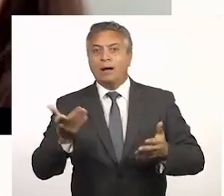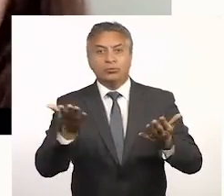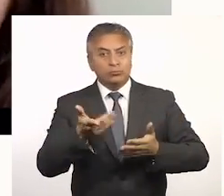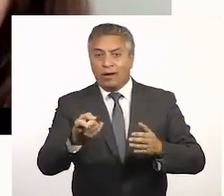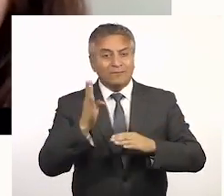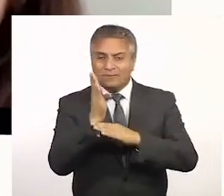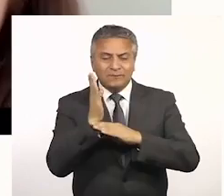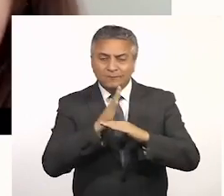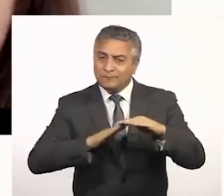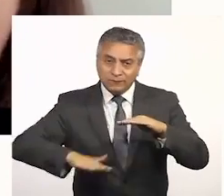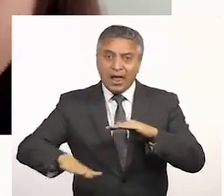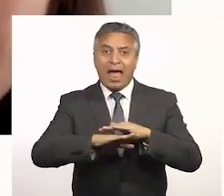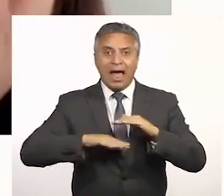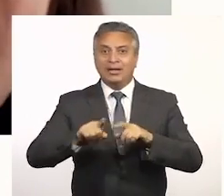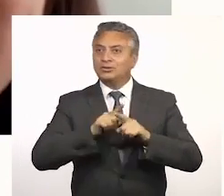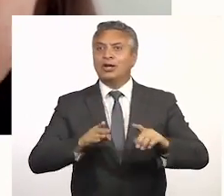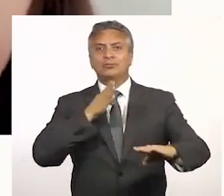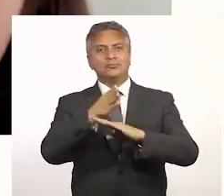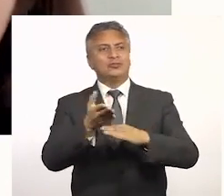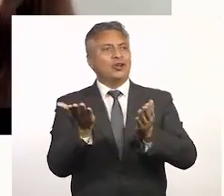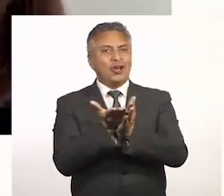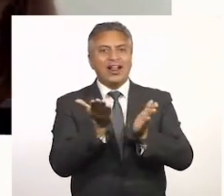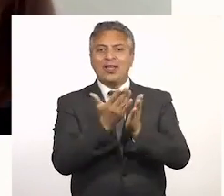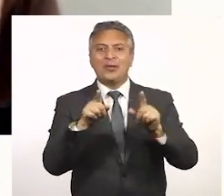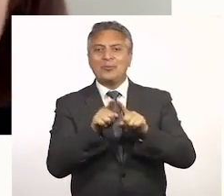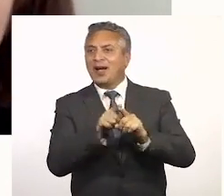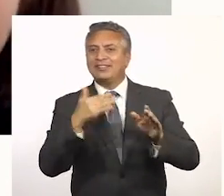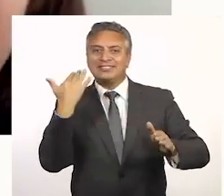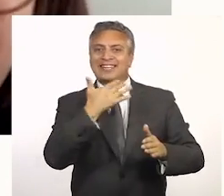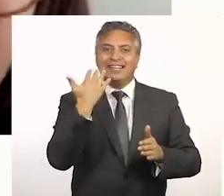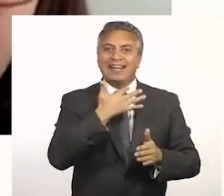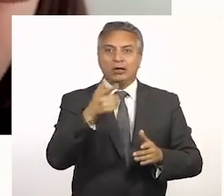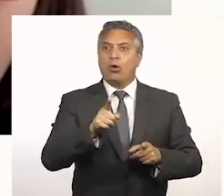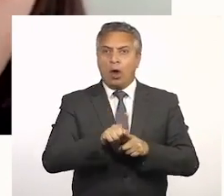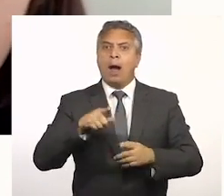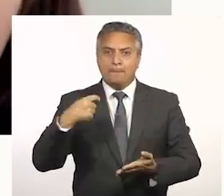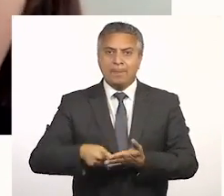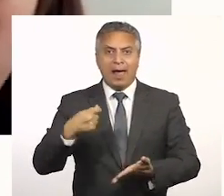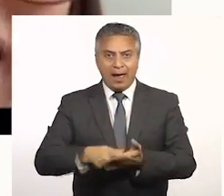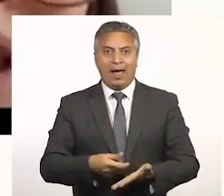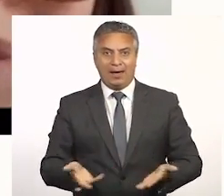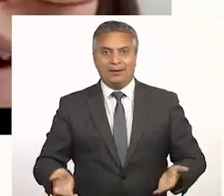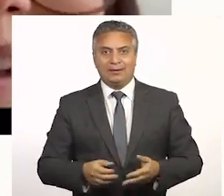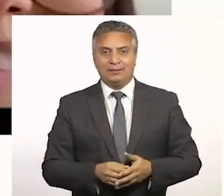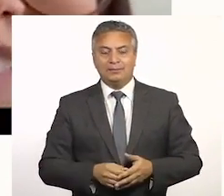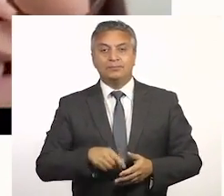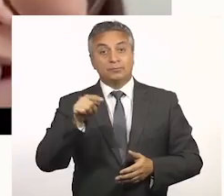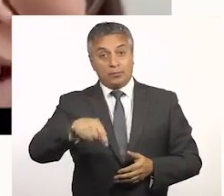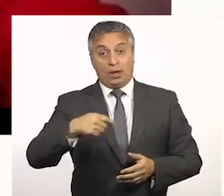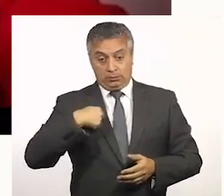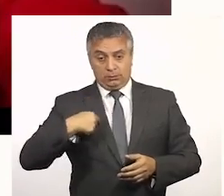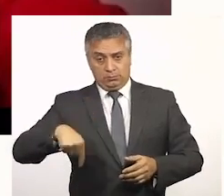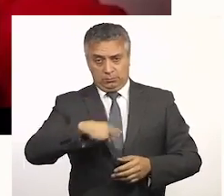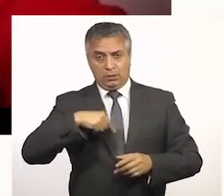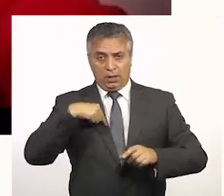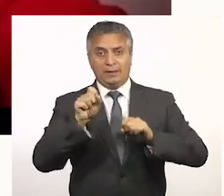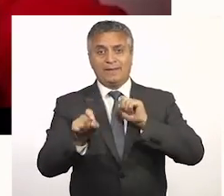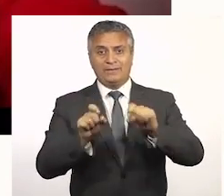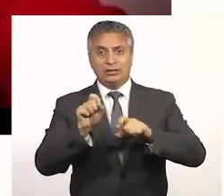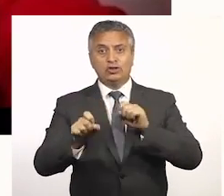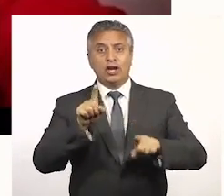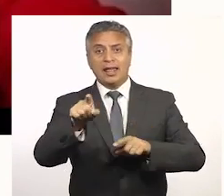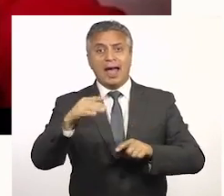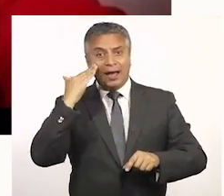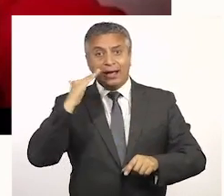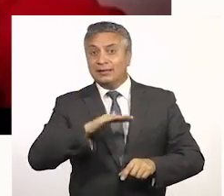es algo tan básico como poder ir a reírse al colegio. Tienes que pagar todo eso. Para nosotros como